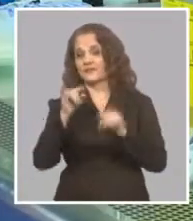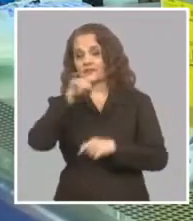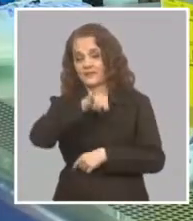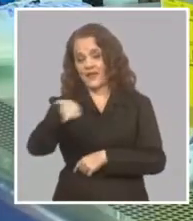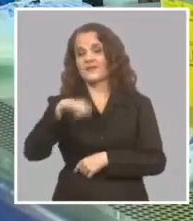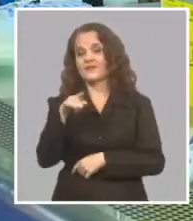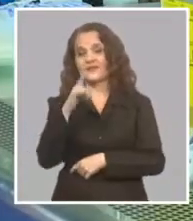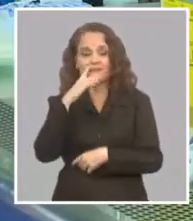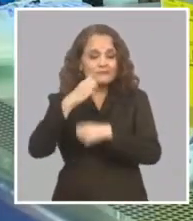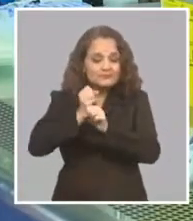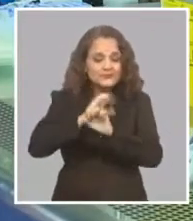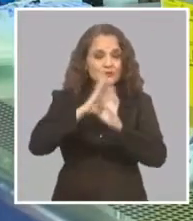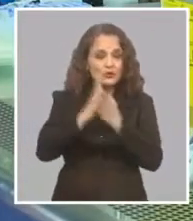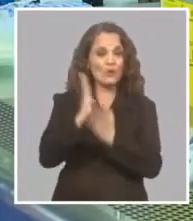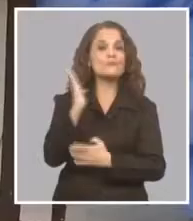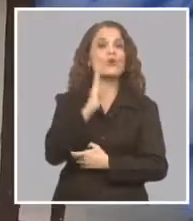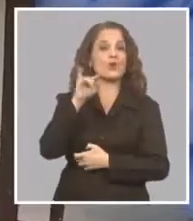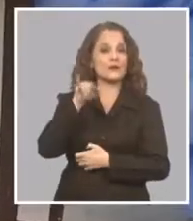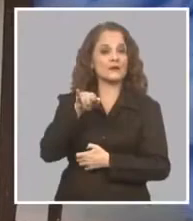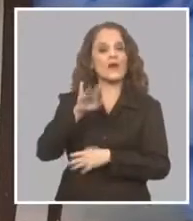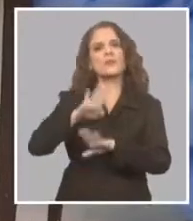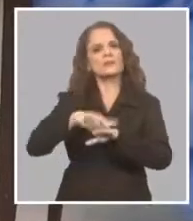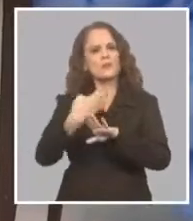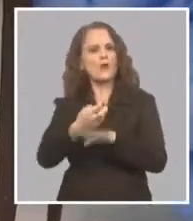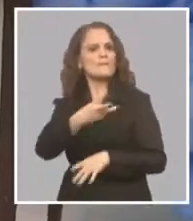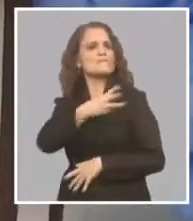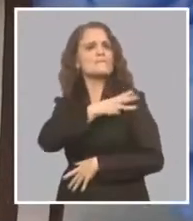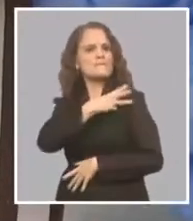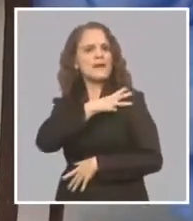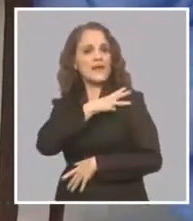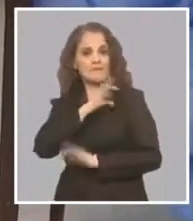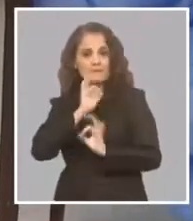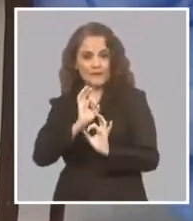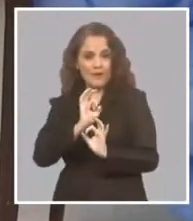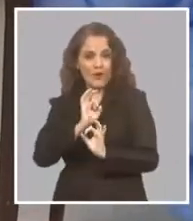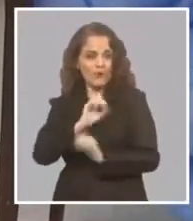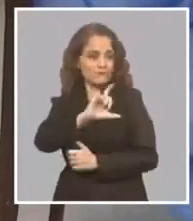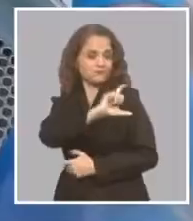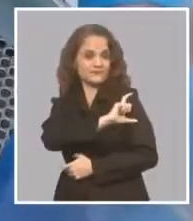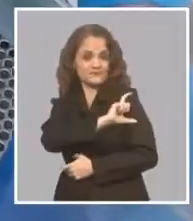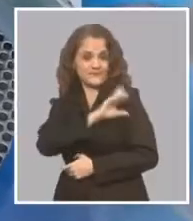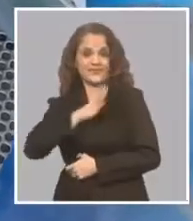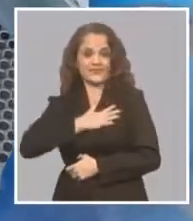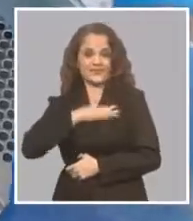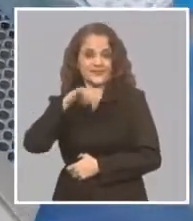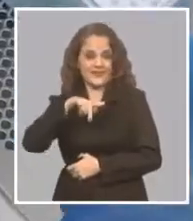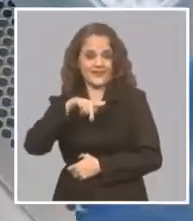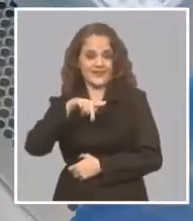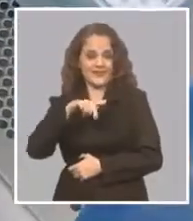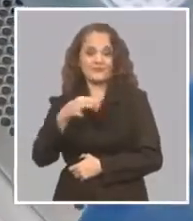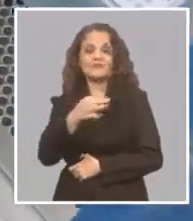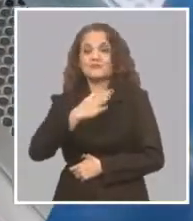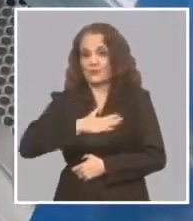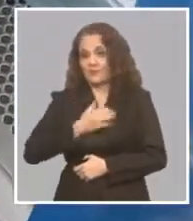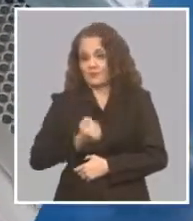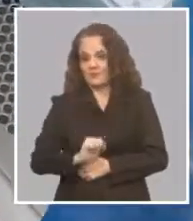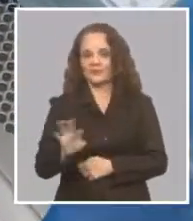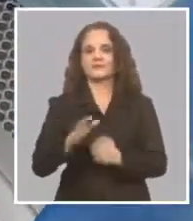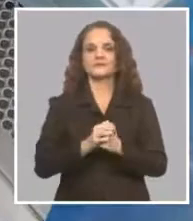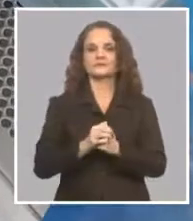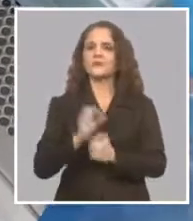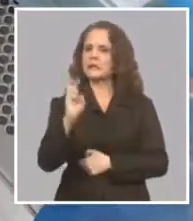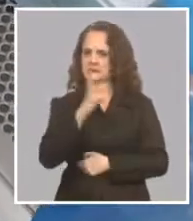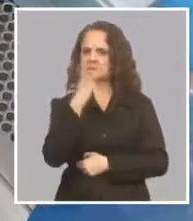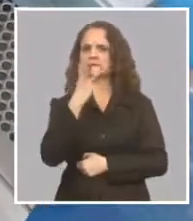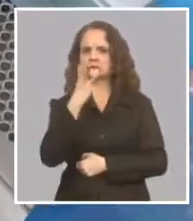secundaria en el municipio de Alquizar Y después pasé al PRE de Ciencias de Salta en San Antonio de los Baños Martínez de Humboldt 7 Allí hice mis 3 años